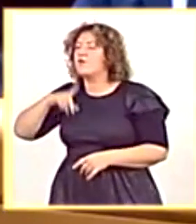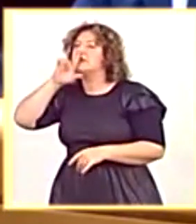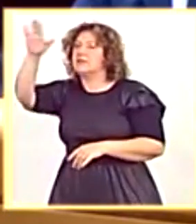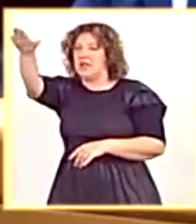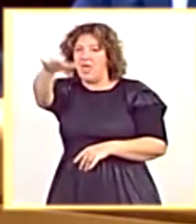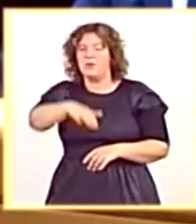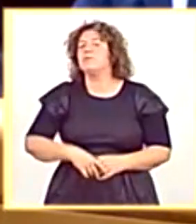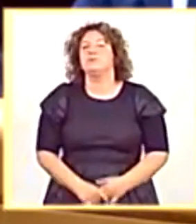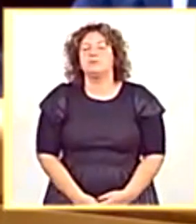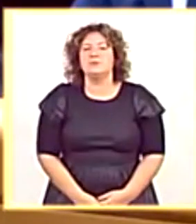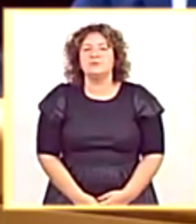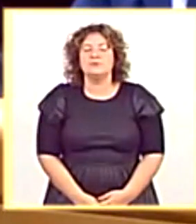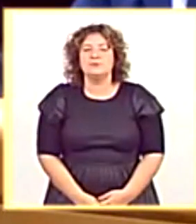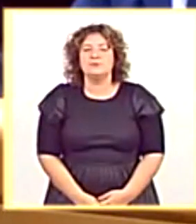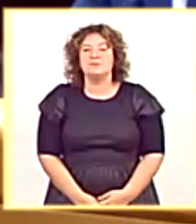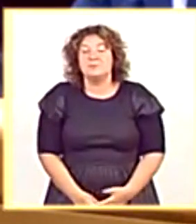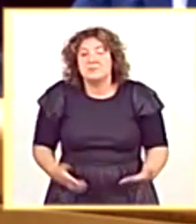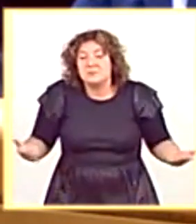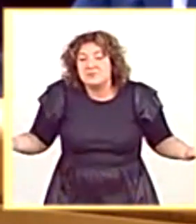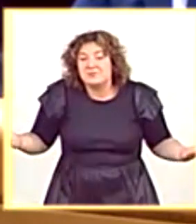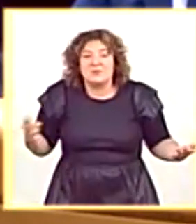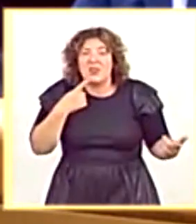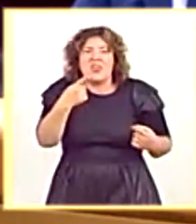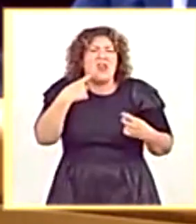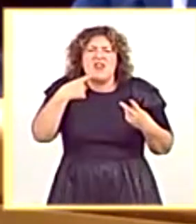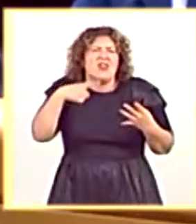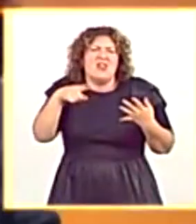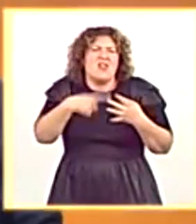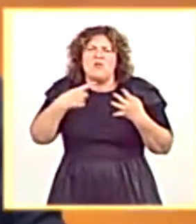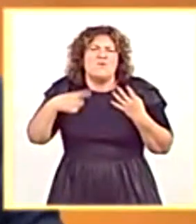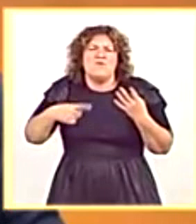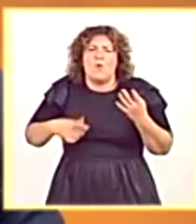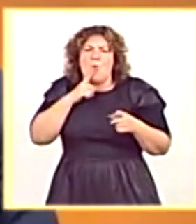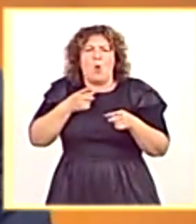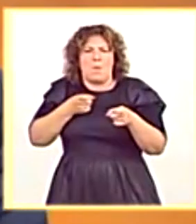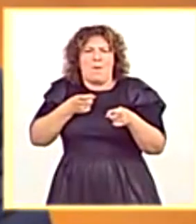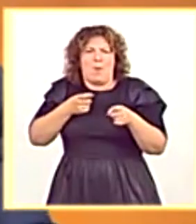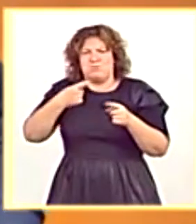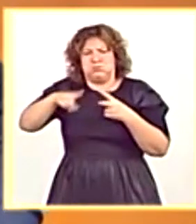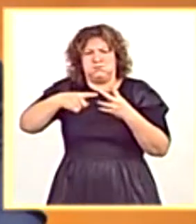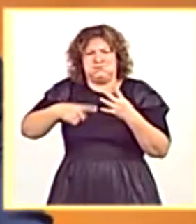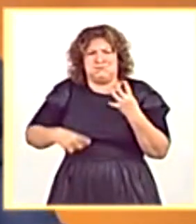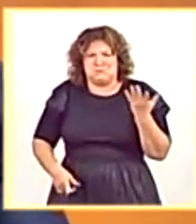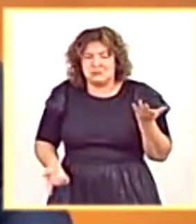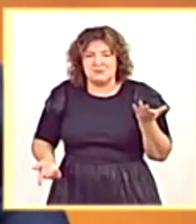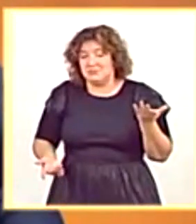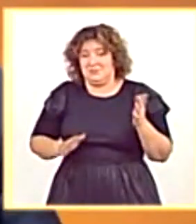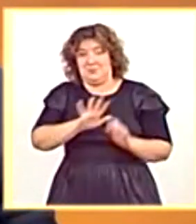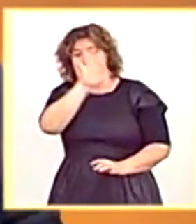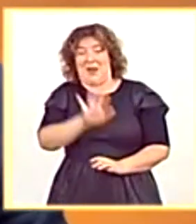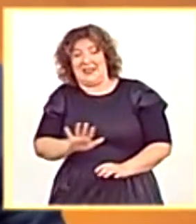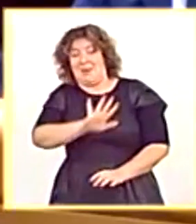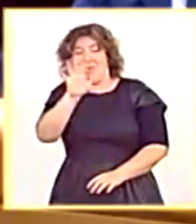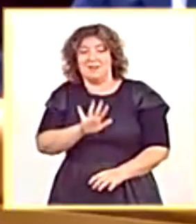de decir muchas cosas en plan metralleta. Y entonces, pues bueno, pues parece